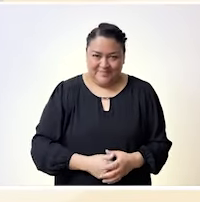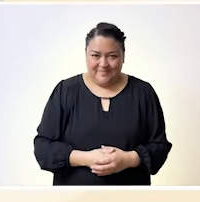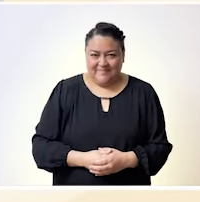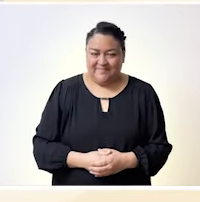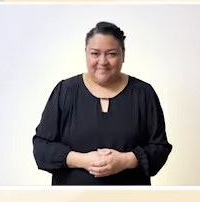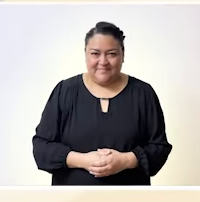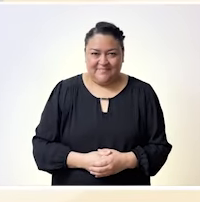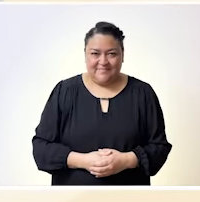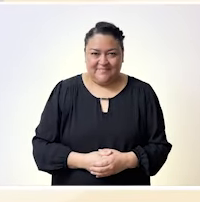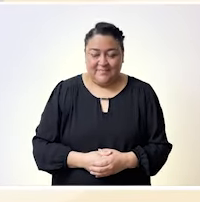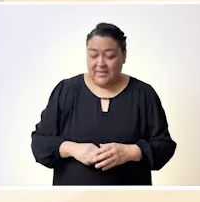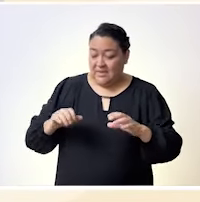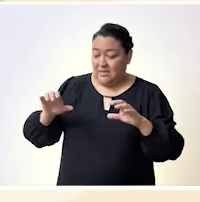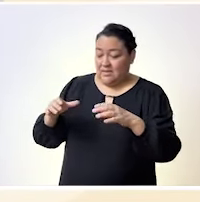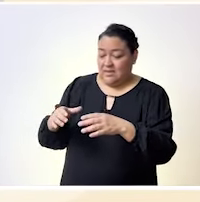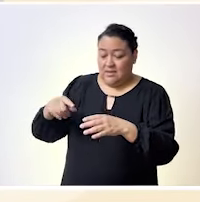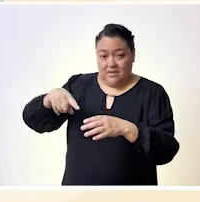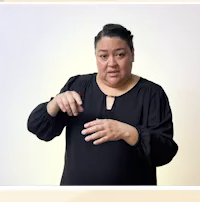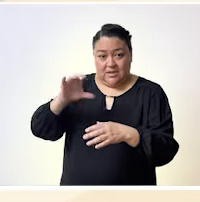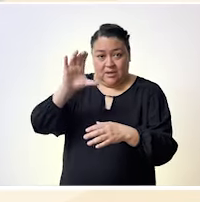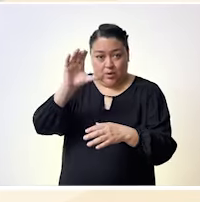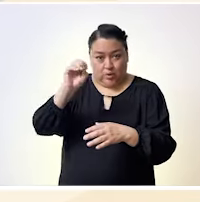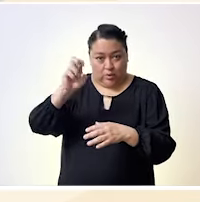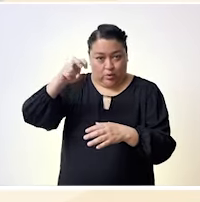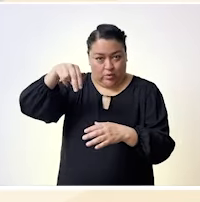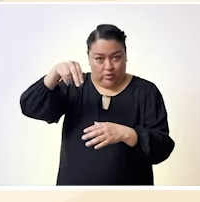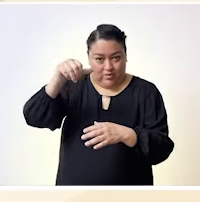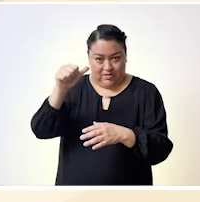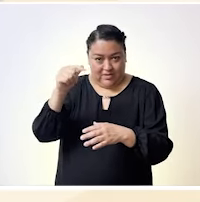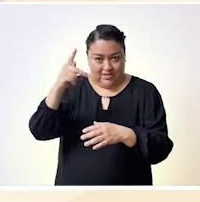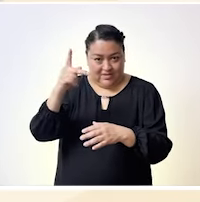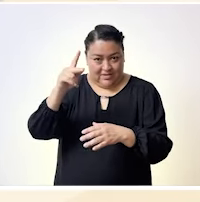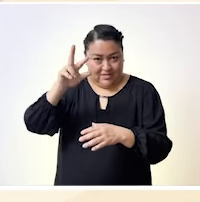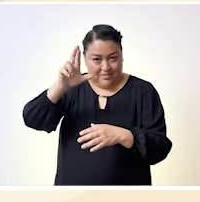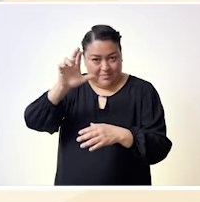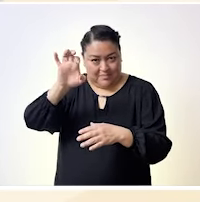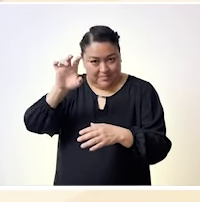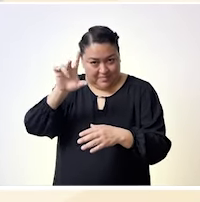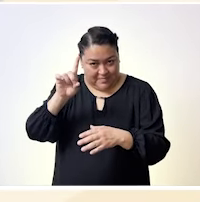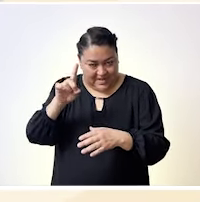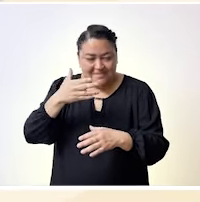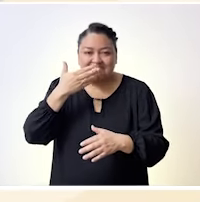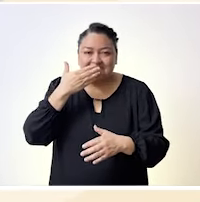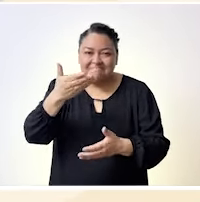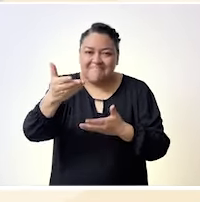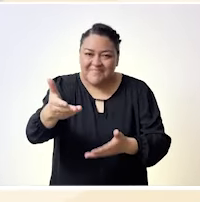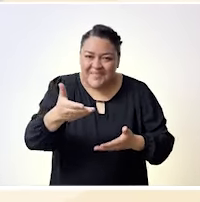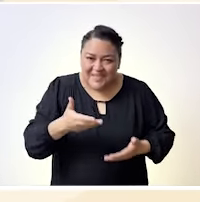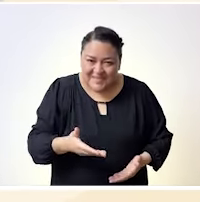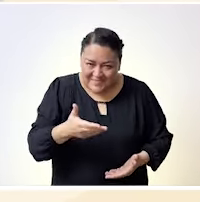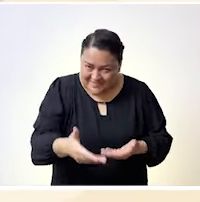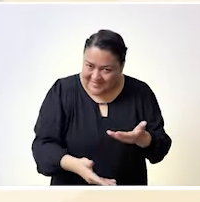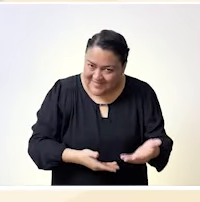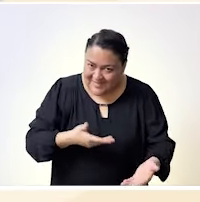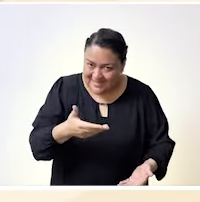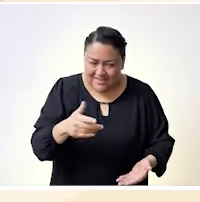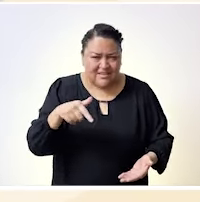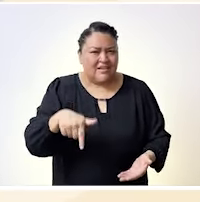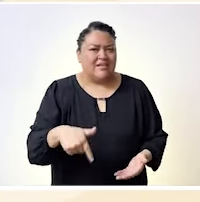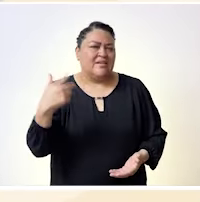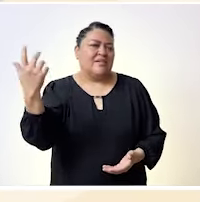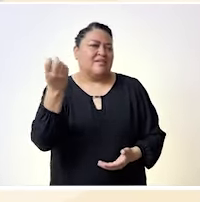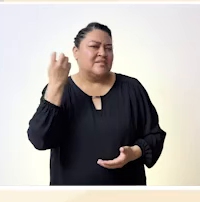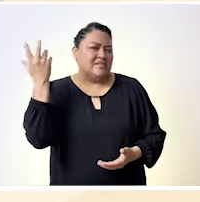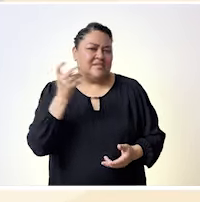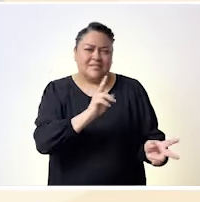remeta en ella. A nombre del Consejo Nacional para Prevenir la Discriminación, les doy la más cordial